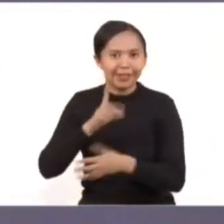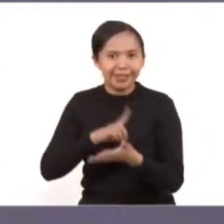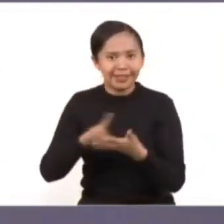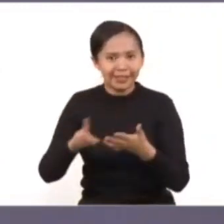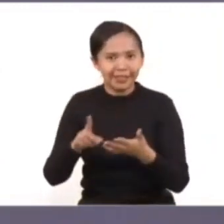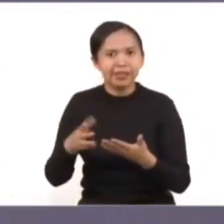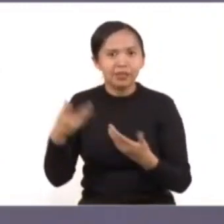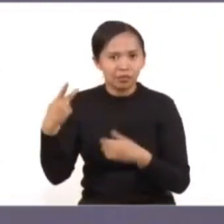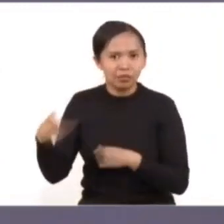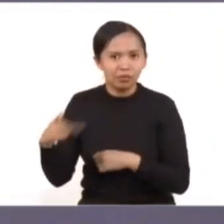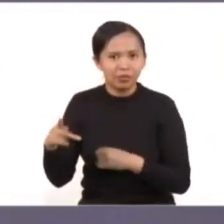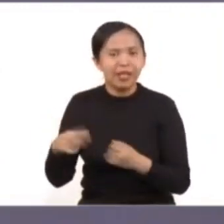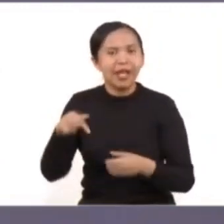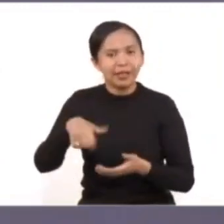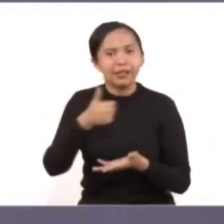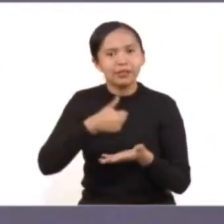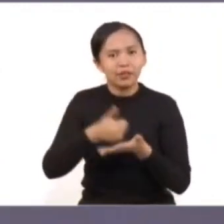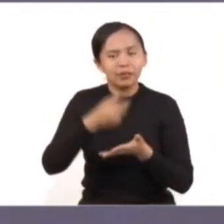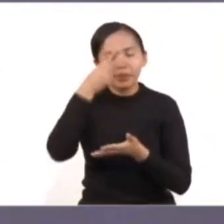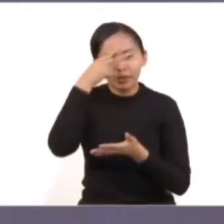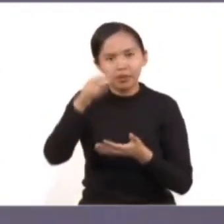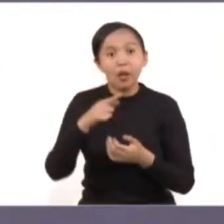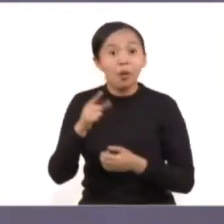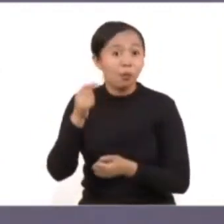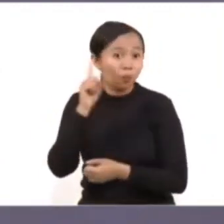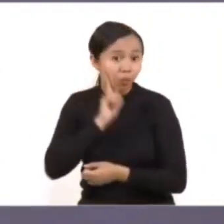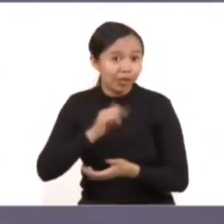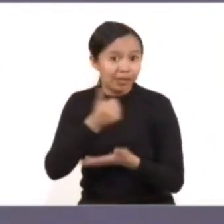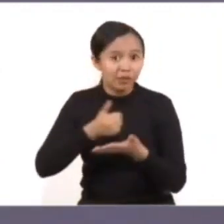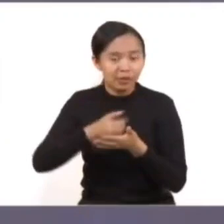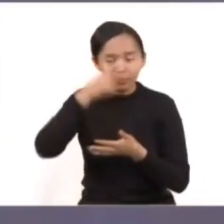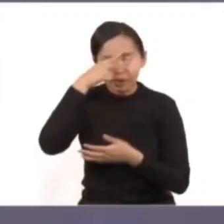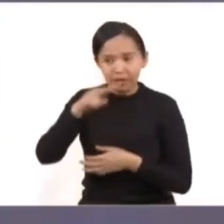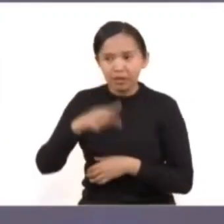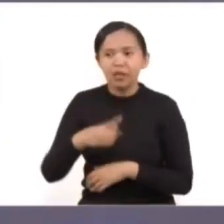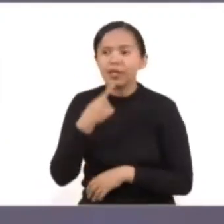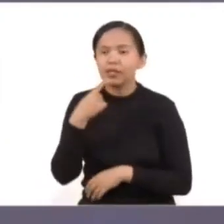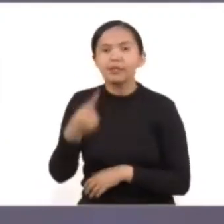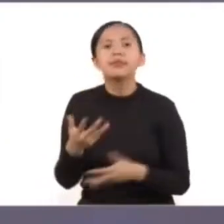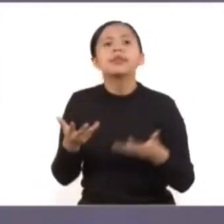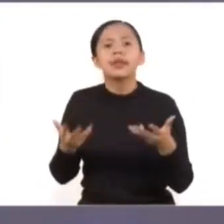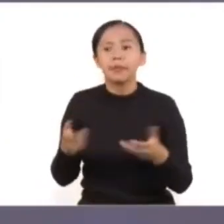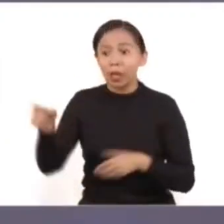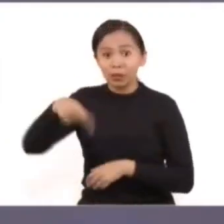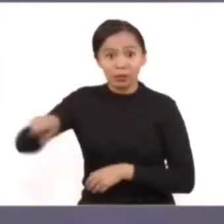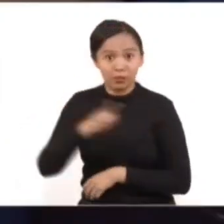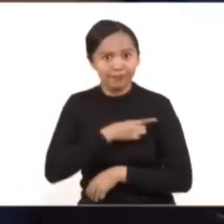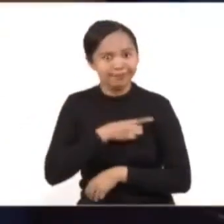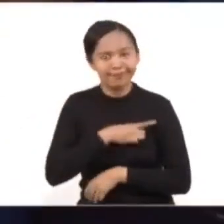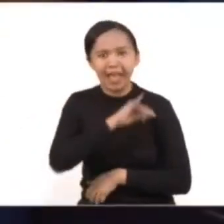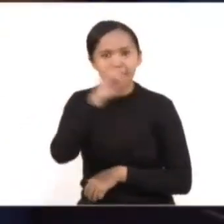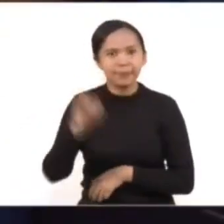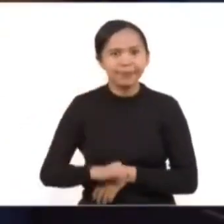de la Ciudad de México. A las mujeres de la Ciudad de México les decimos no están solas. Muchas gracias.